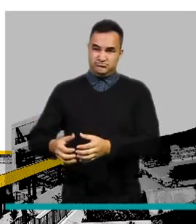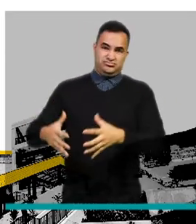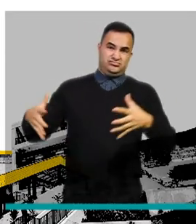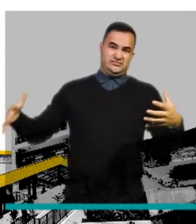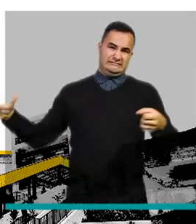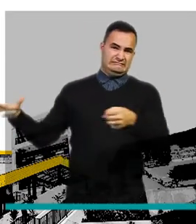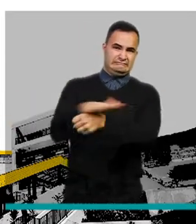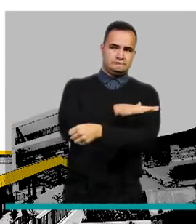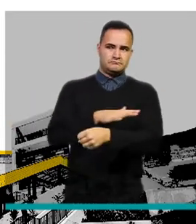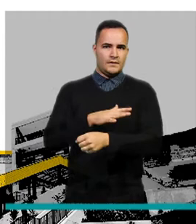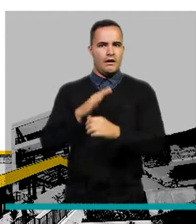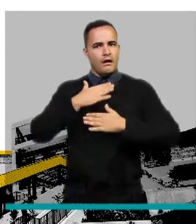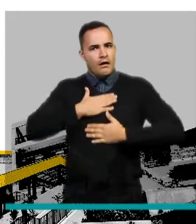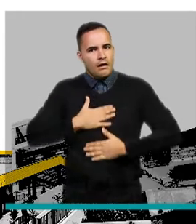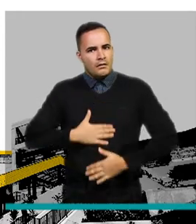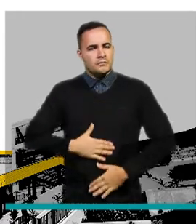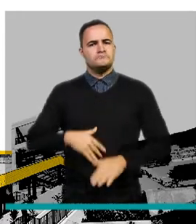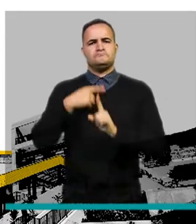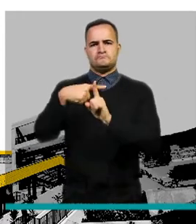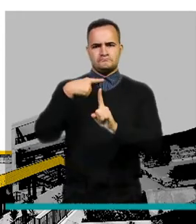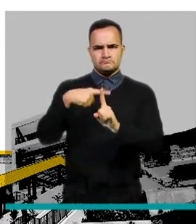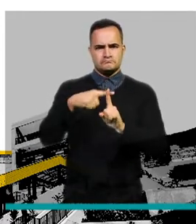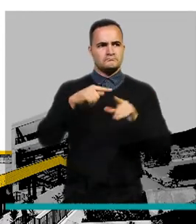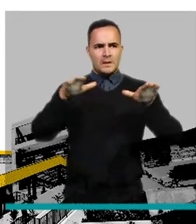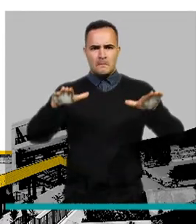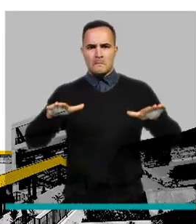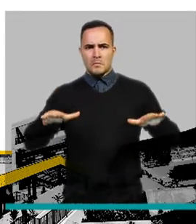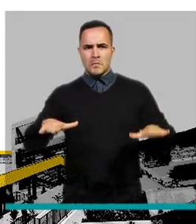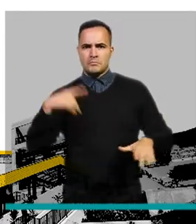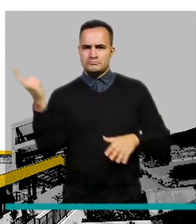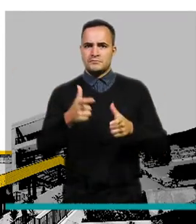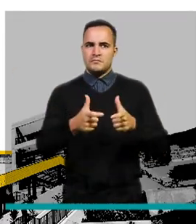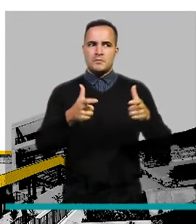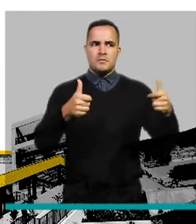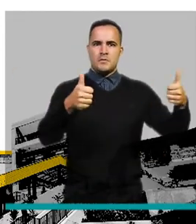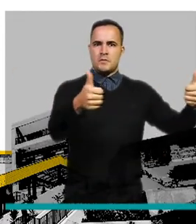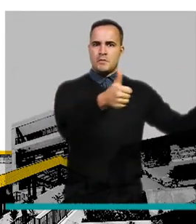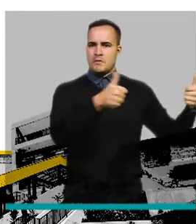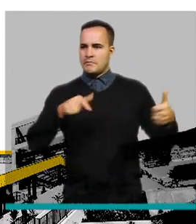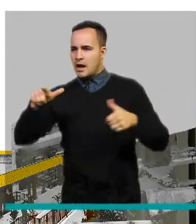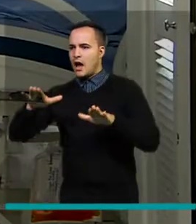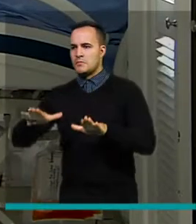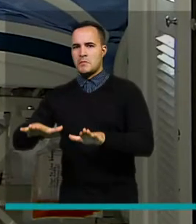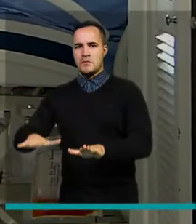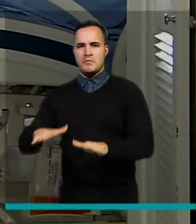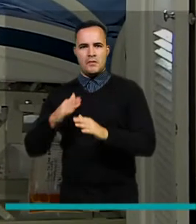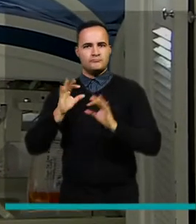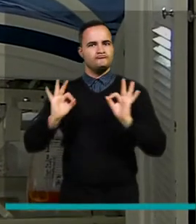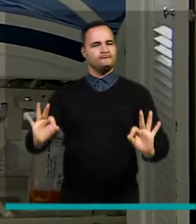salud, sino que viene presentando un comportamiento ascendente y de estabilización gradual.